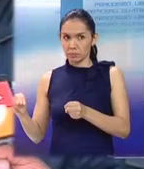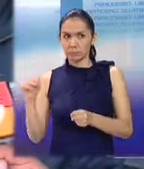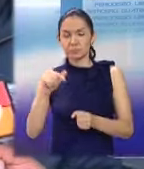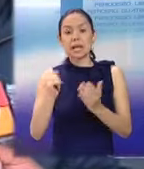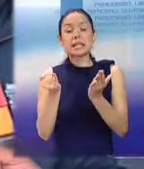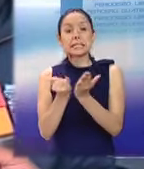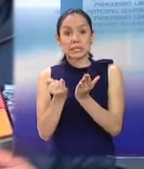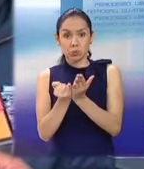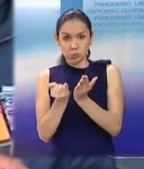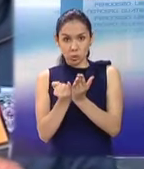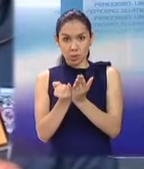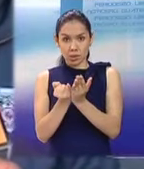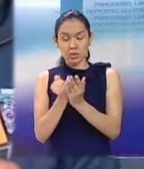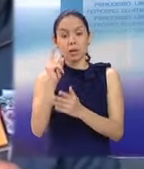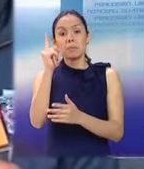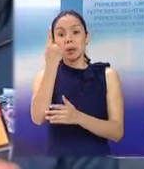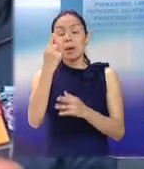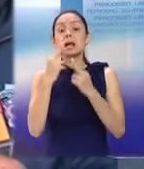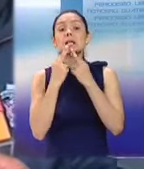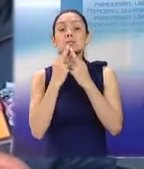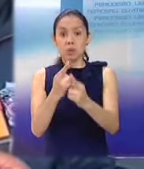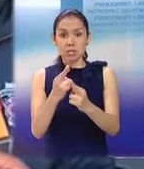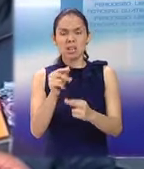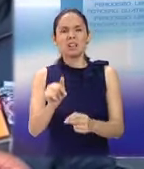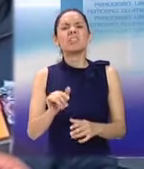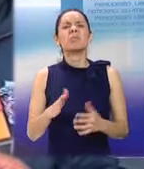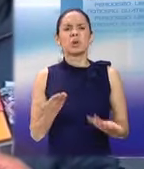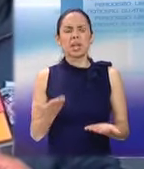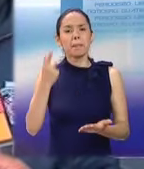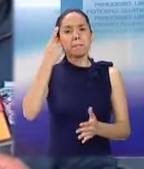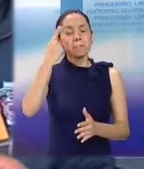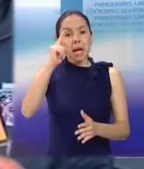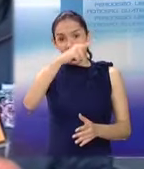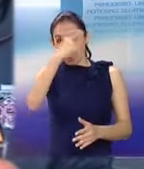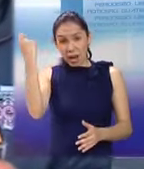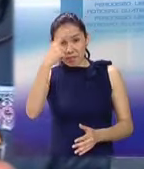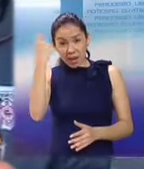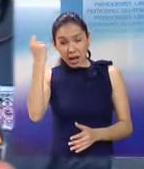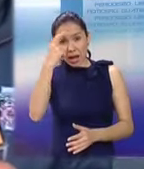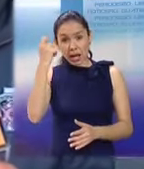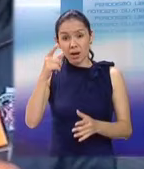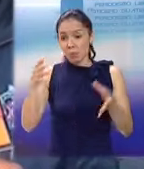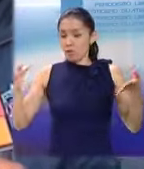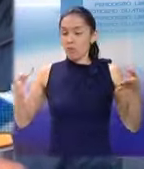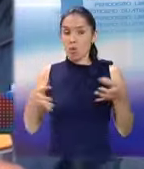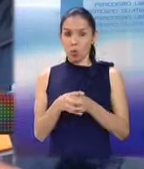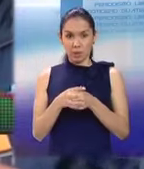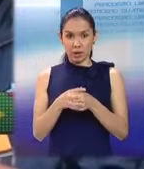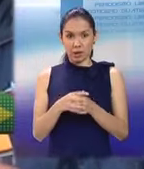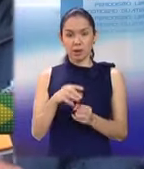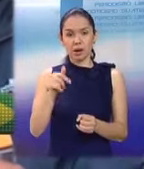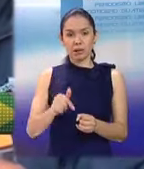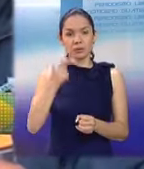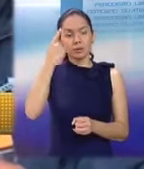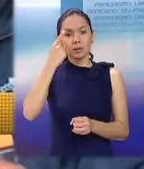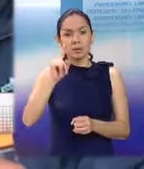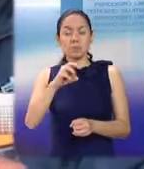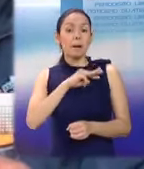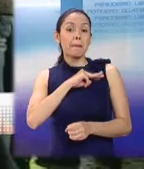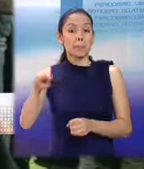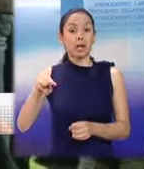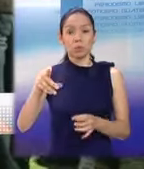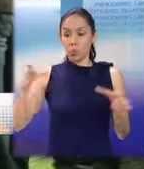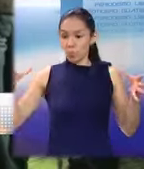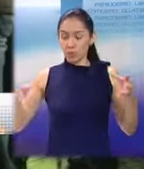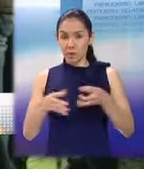instituciones de primera respuesta son instruidas para trabajar de forma conjunta, formar un mando unificado